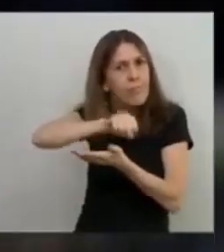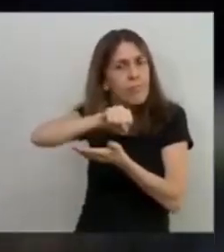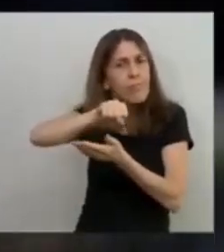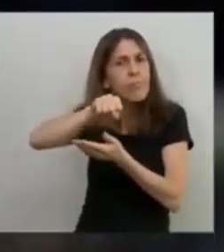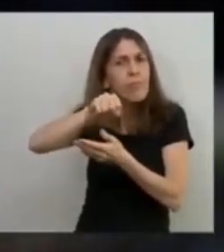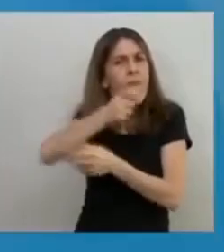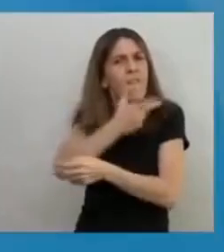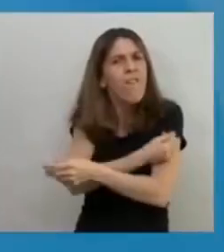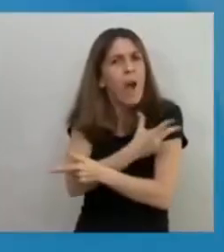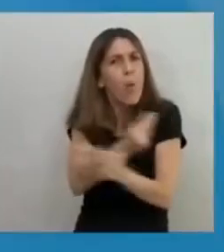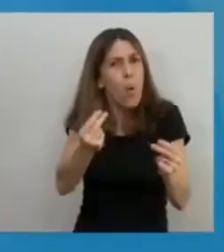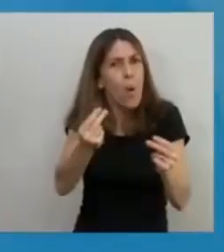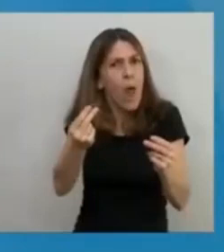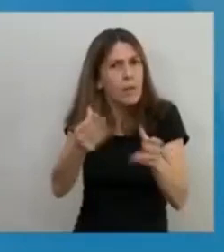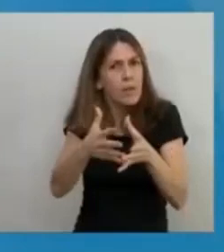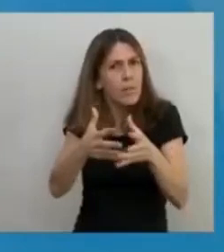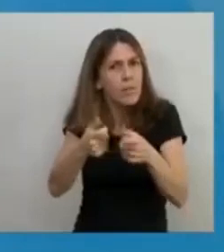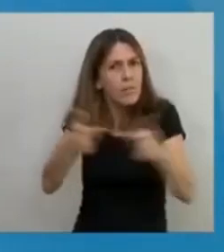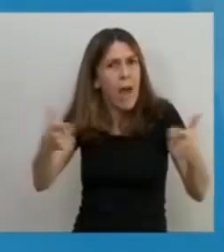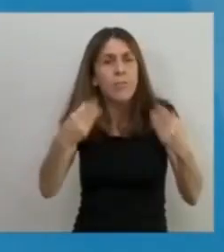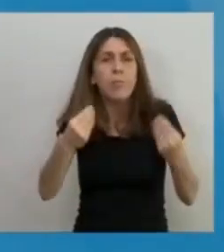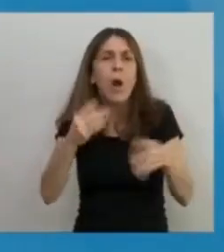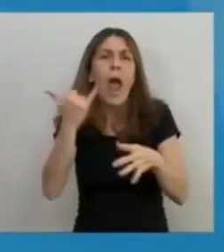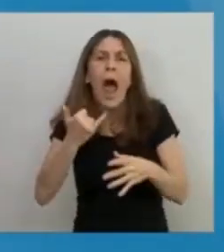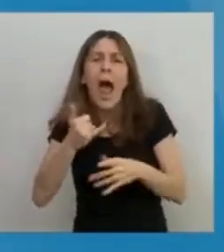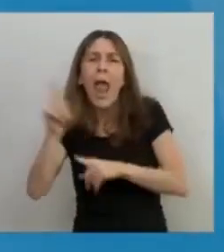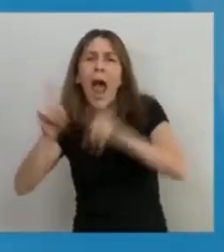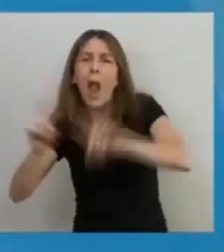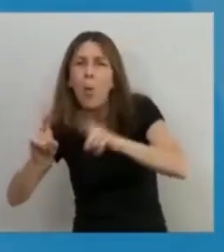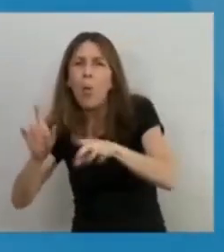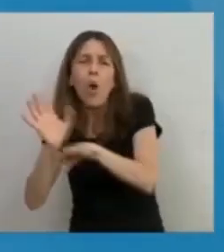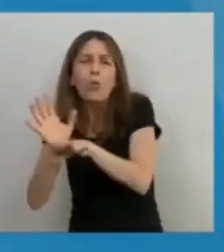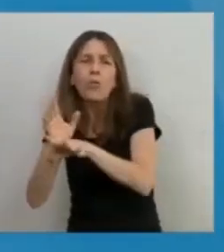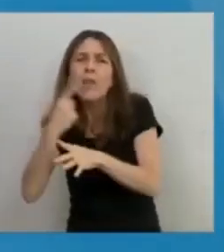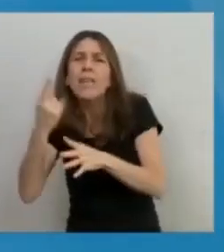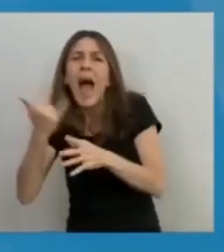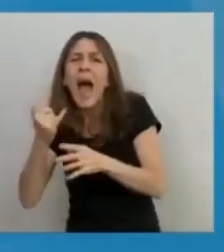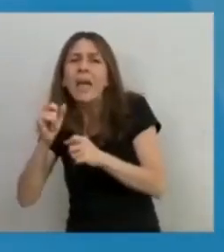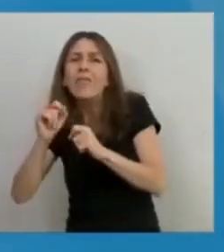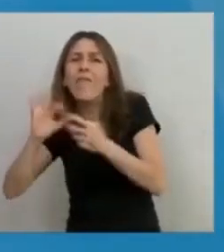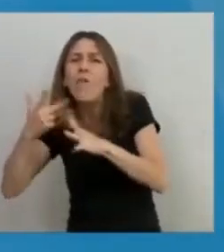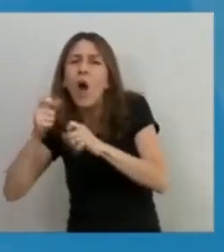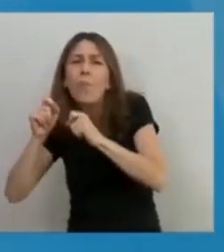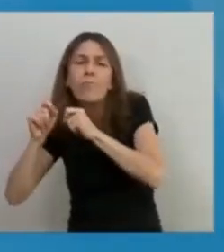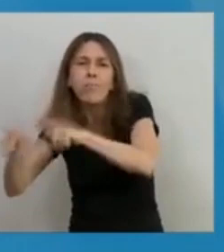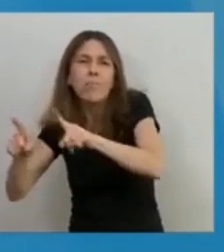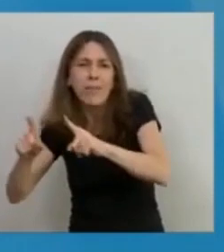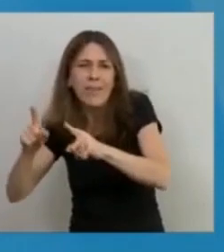que muchos de su salud utilizan de modo singular pero que nosotros somos los únicos que vamos por el mundo